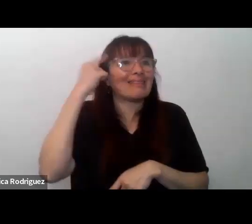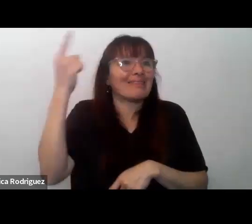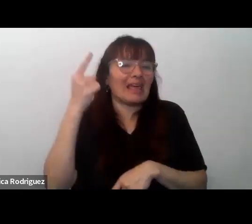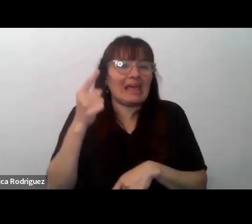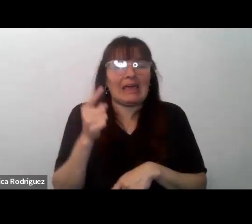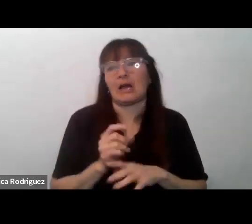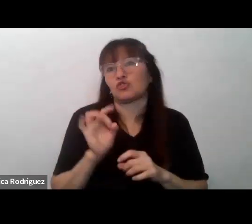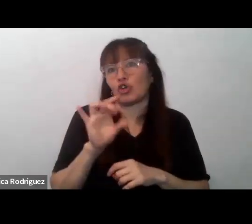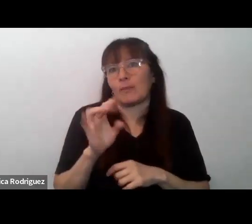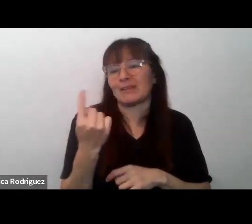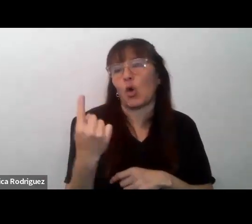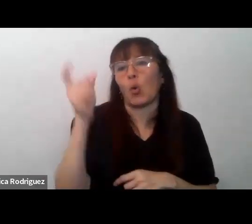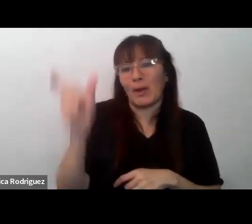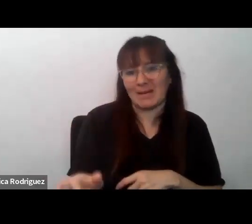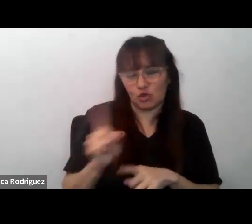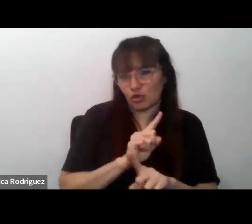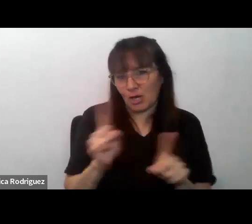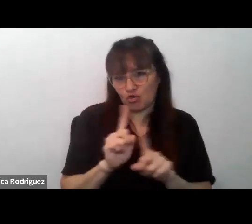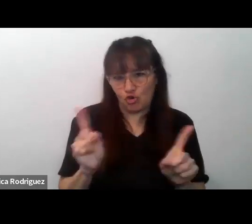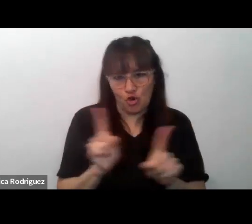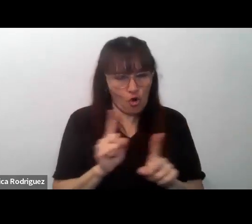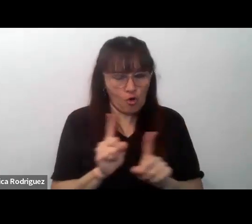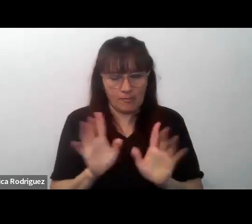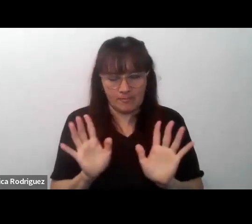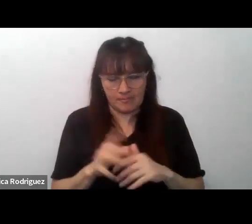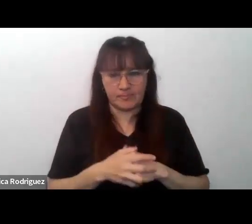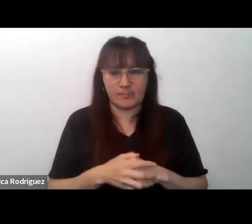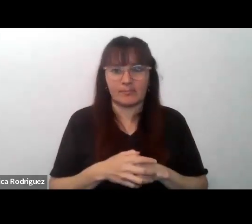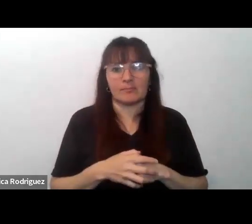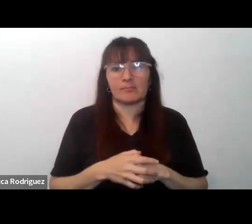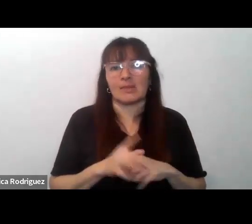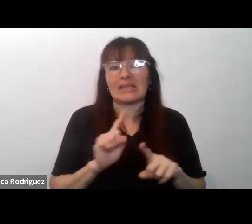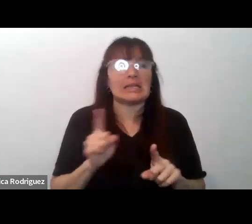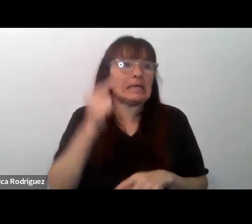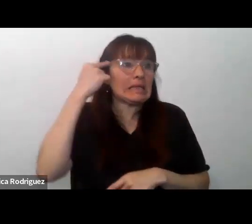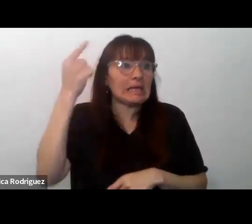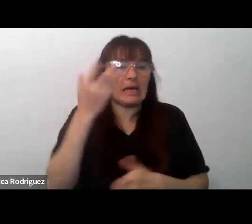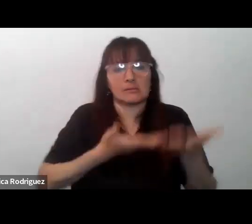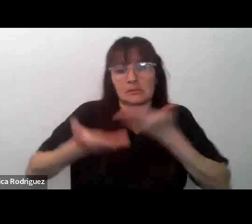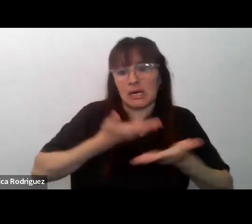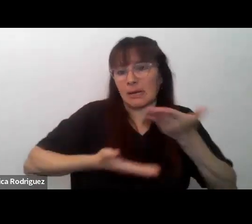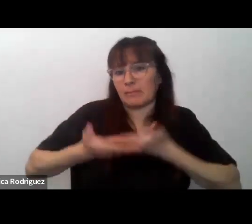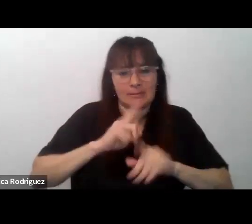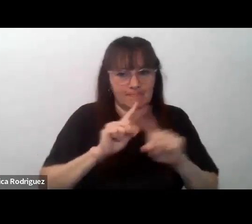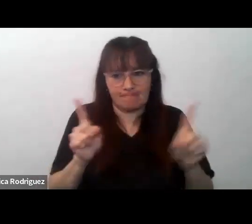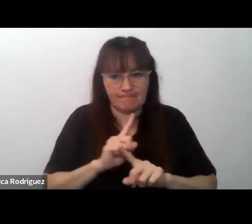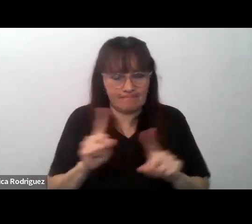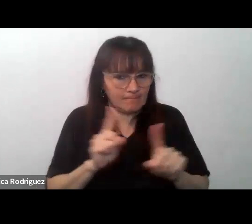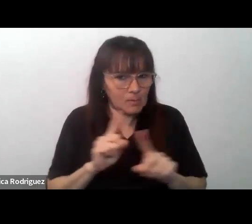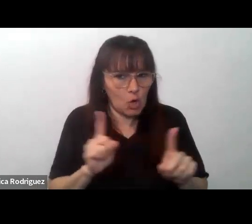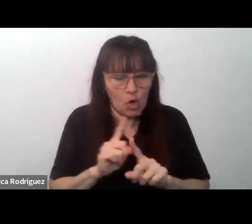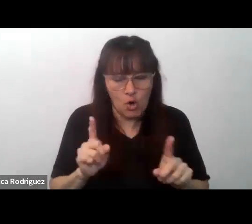de un individuo a otro ni a un simple intercambio de ideas no debe